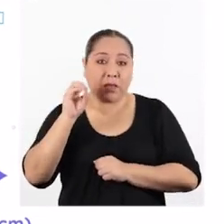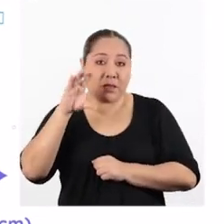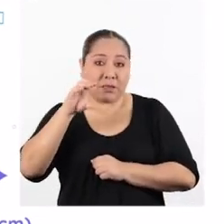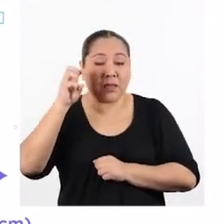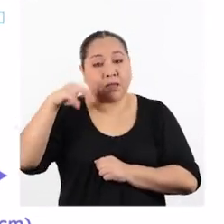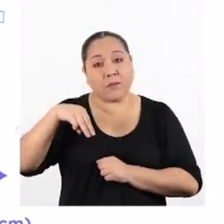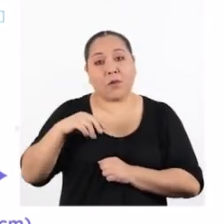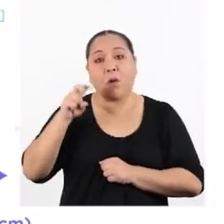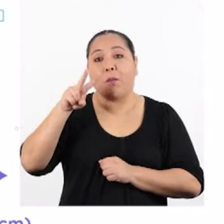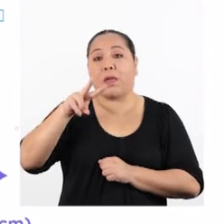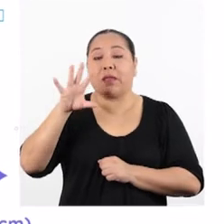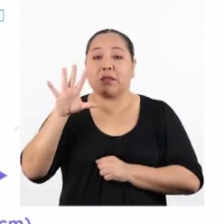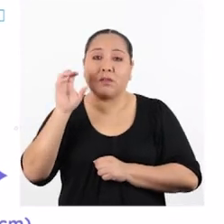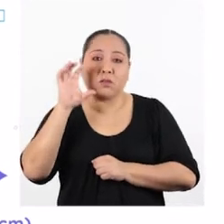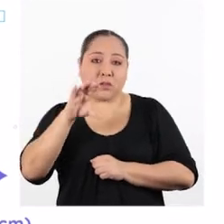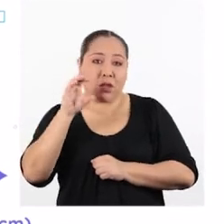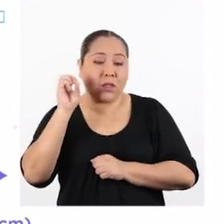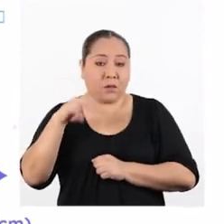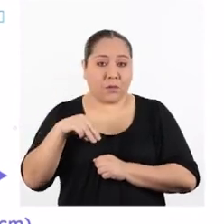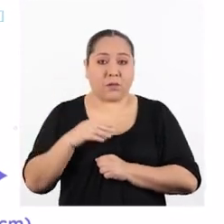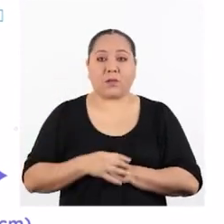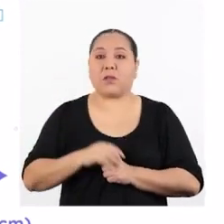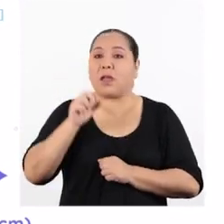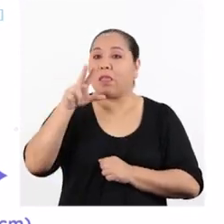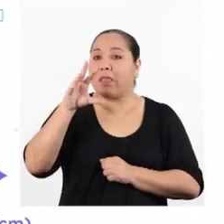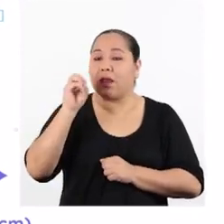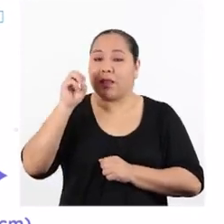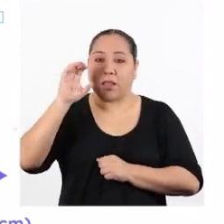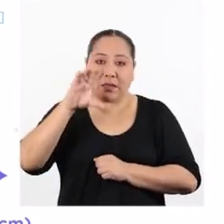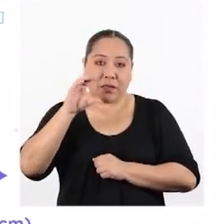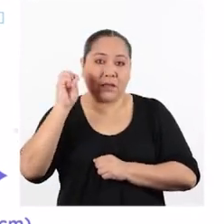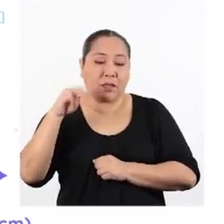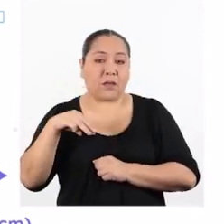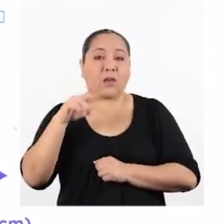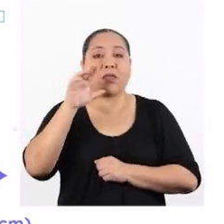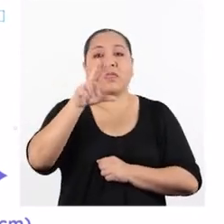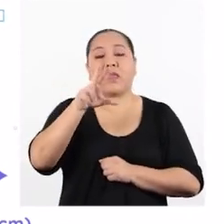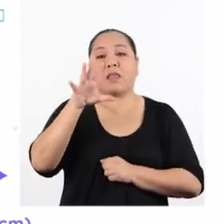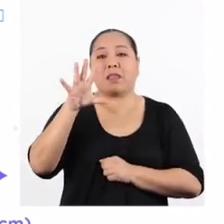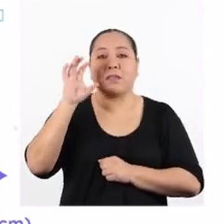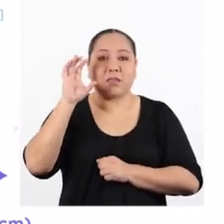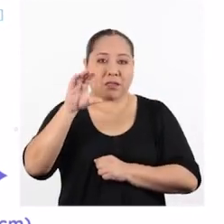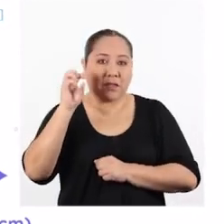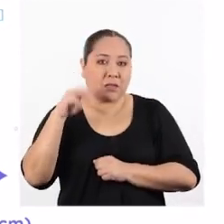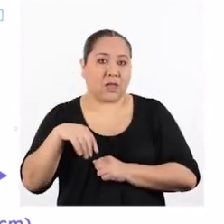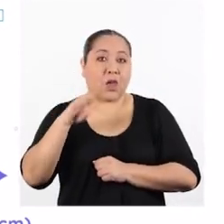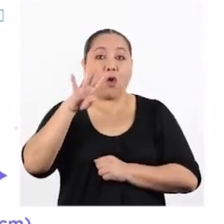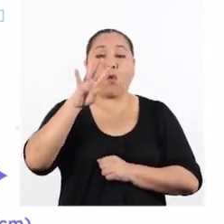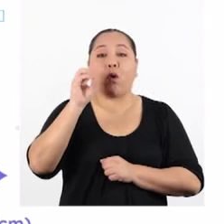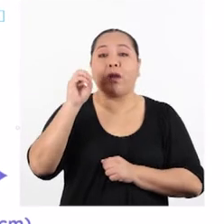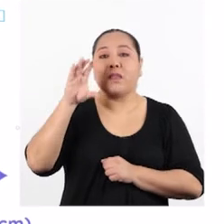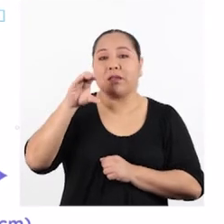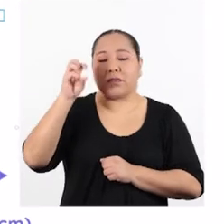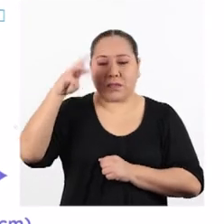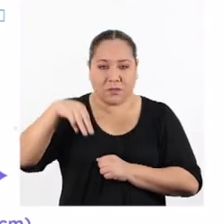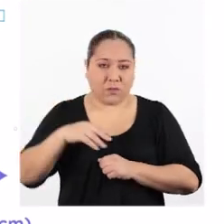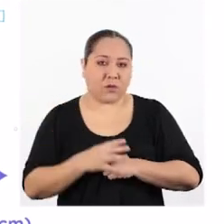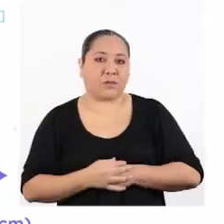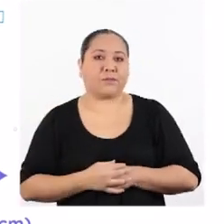centímetros, 25 centímetros, 30 centímetros, 35 y 40 centímetros.